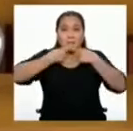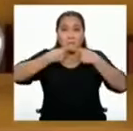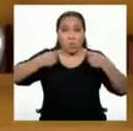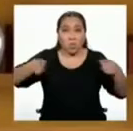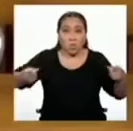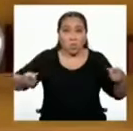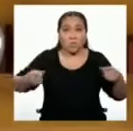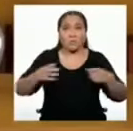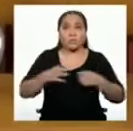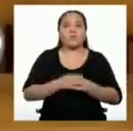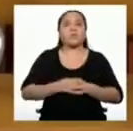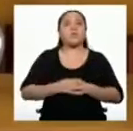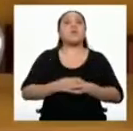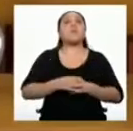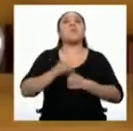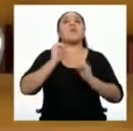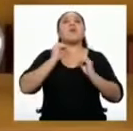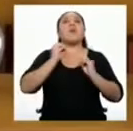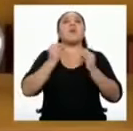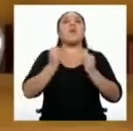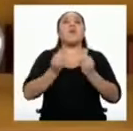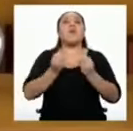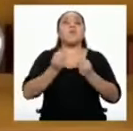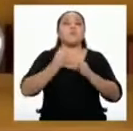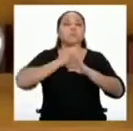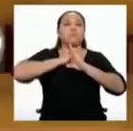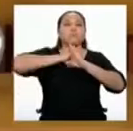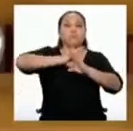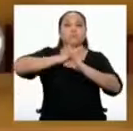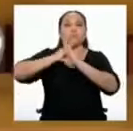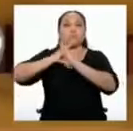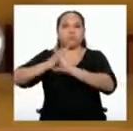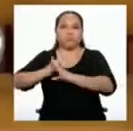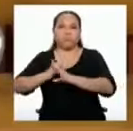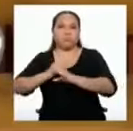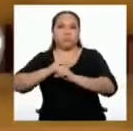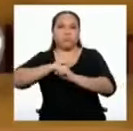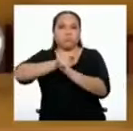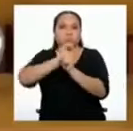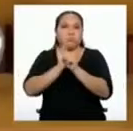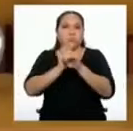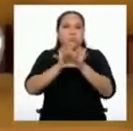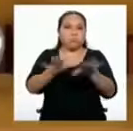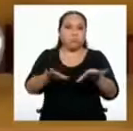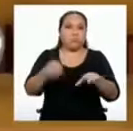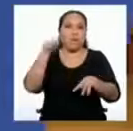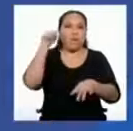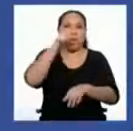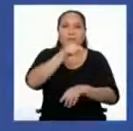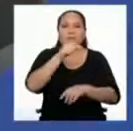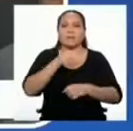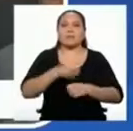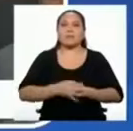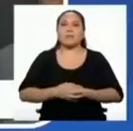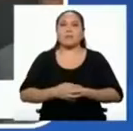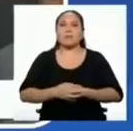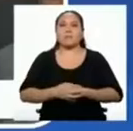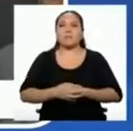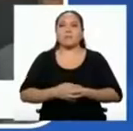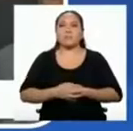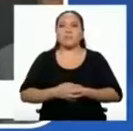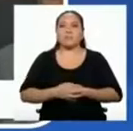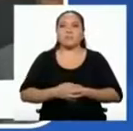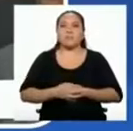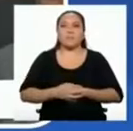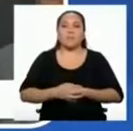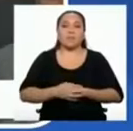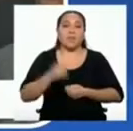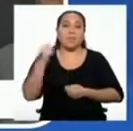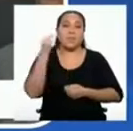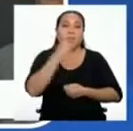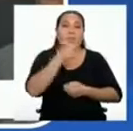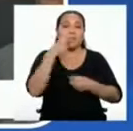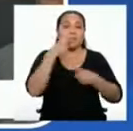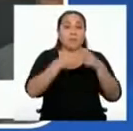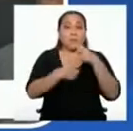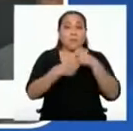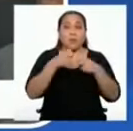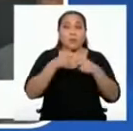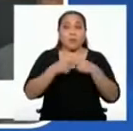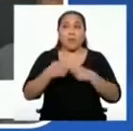por el gobierno para frenar el avance de la pandemia COVID-19 es el siguiente. Frente a esta situación,